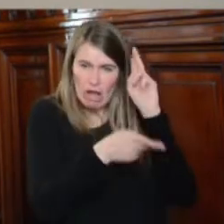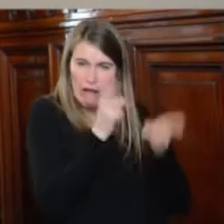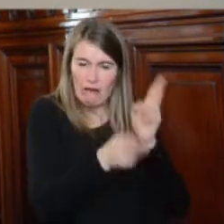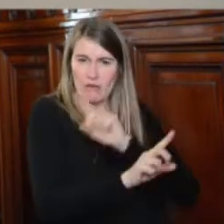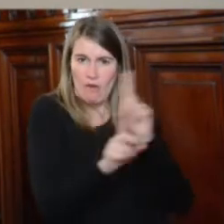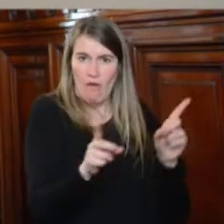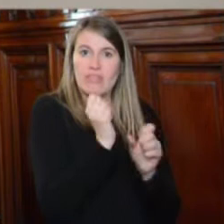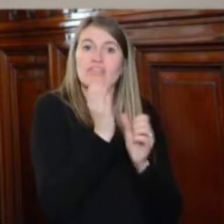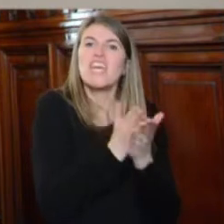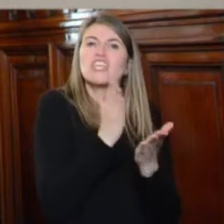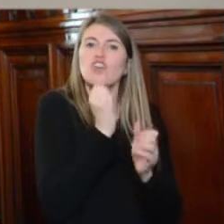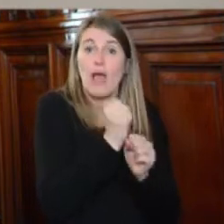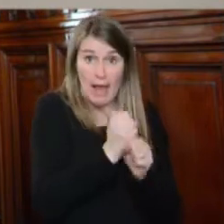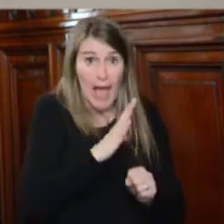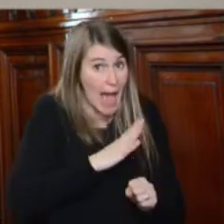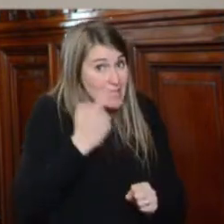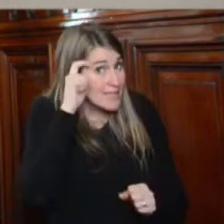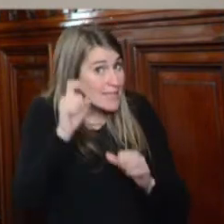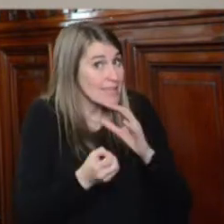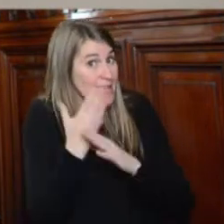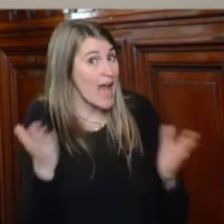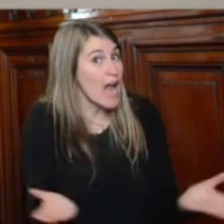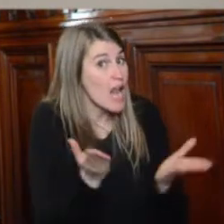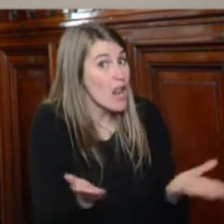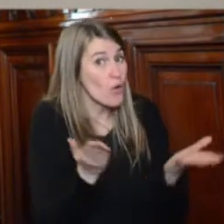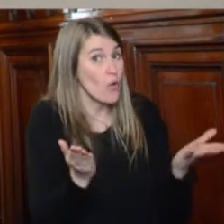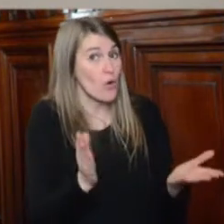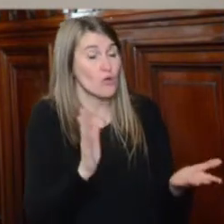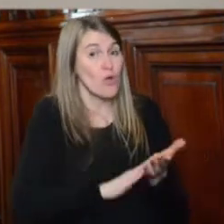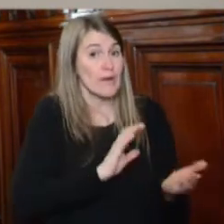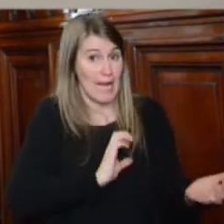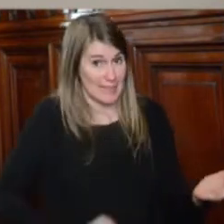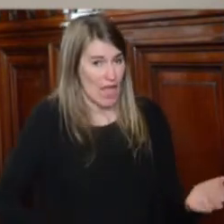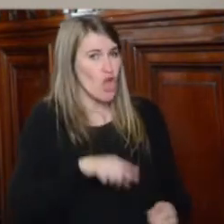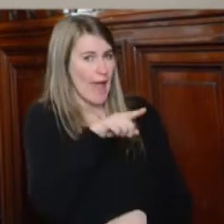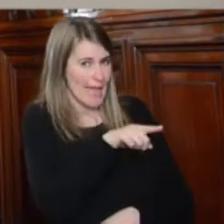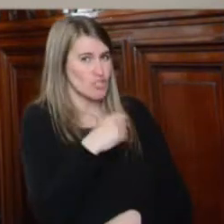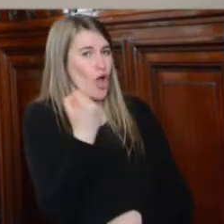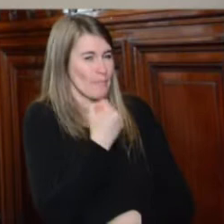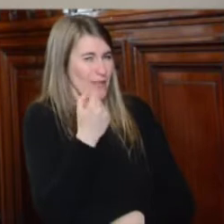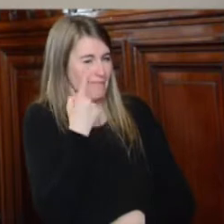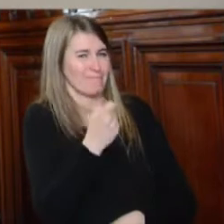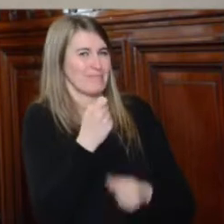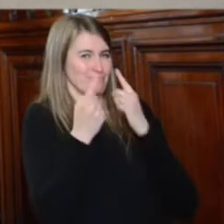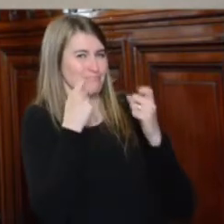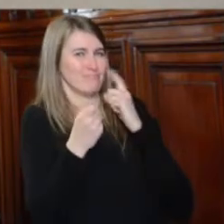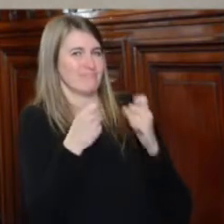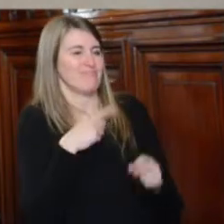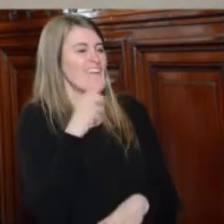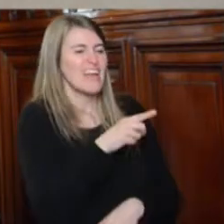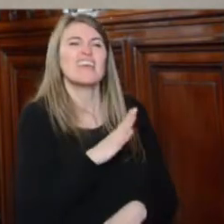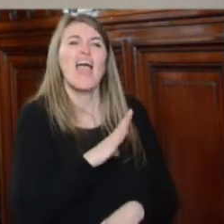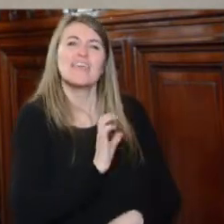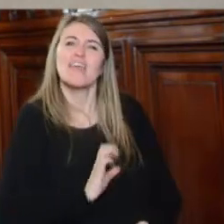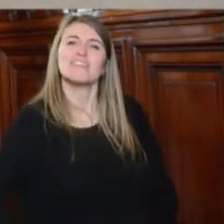laborales. Creo que ese es el principal factor de monitoreo para la comisión y cualquier órgano que tenga